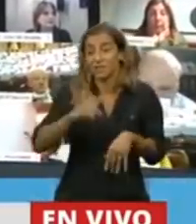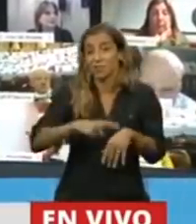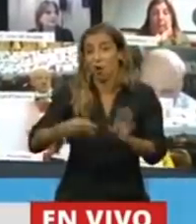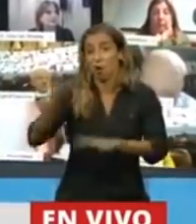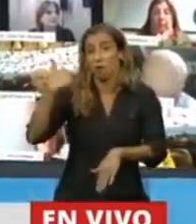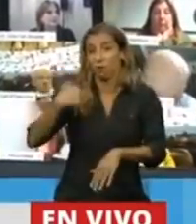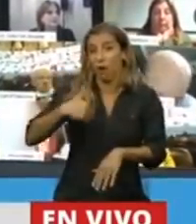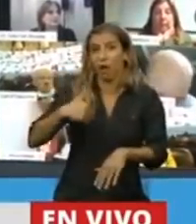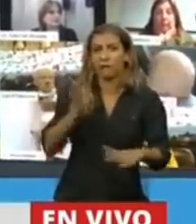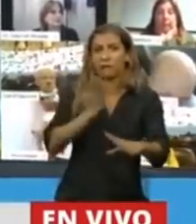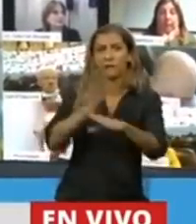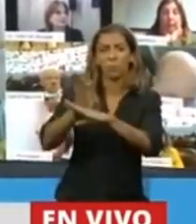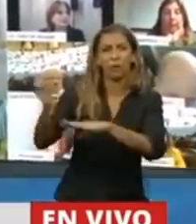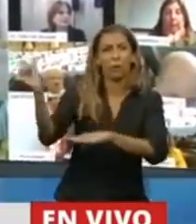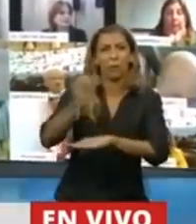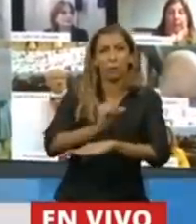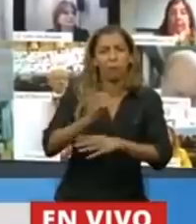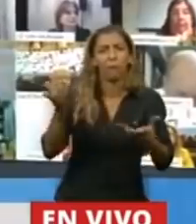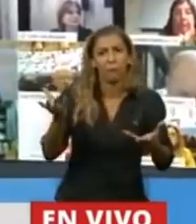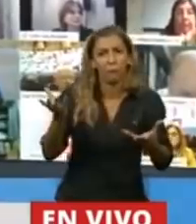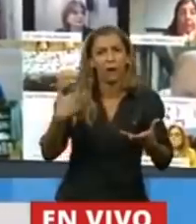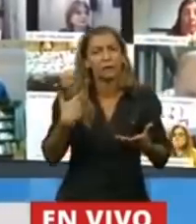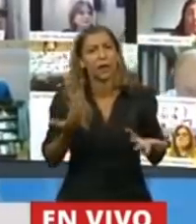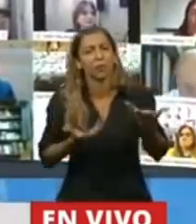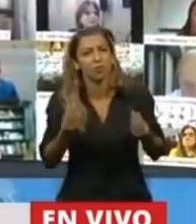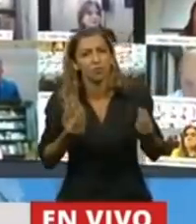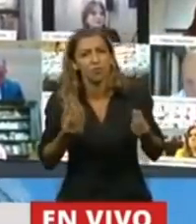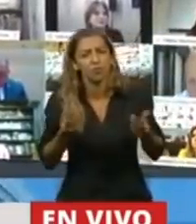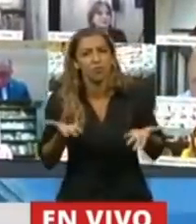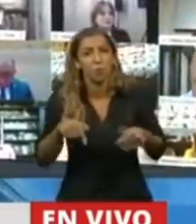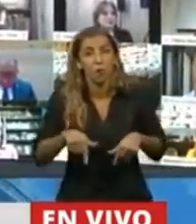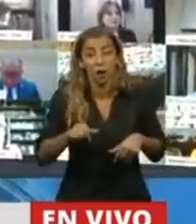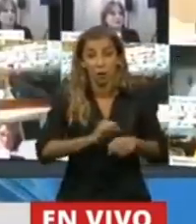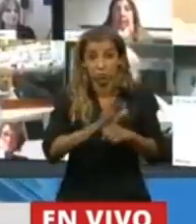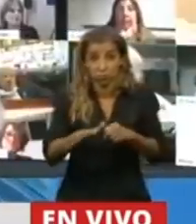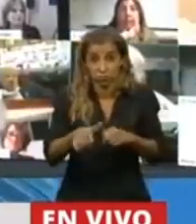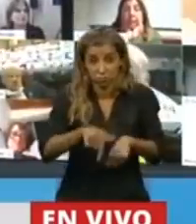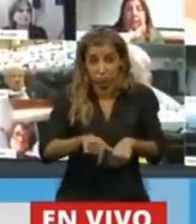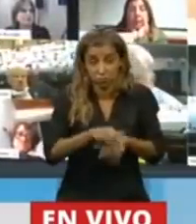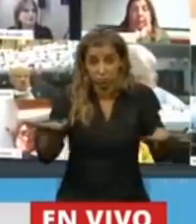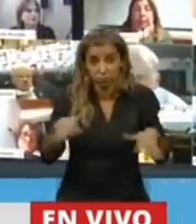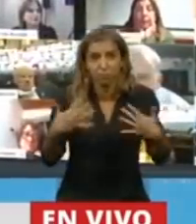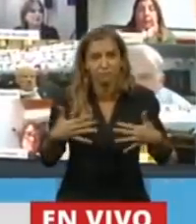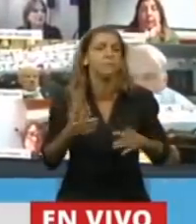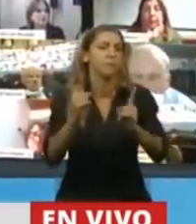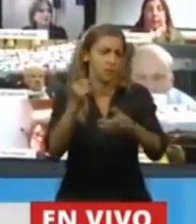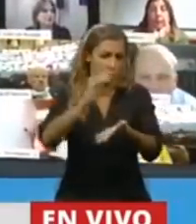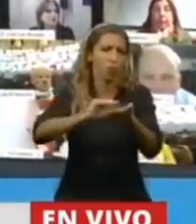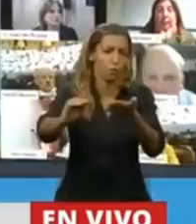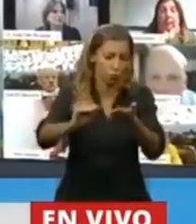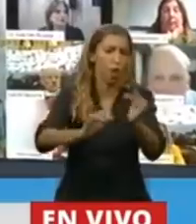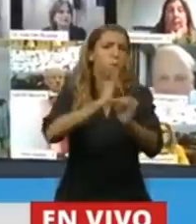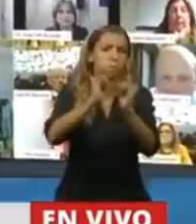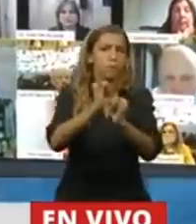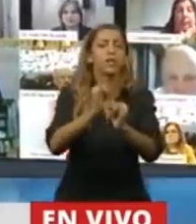Monetario de 44 mil millones de dólares, esta pandemia mundial, también descripta recién por el diputado preopinante, donde 160,